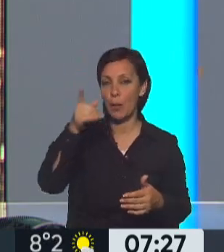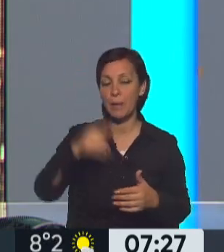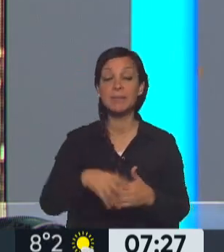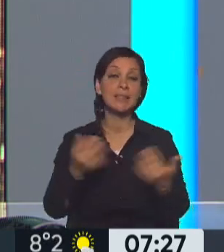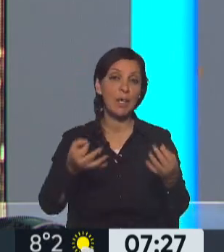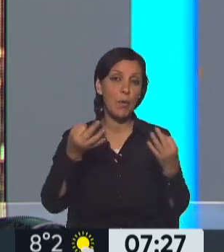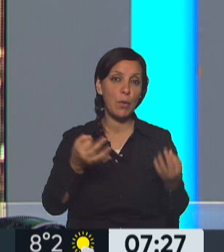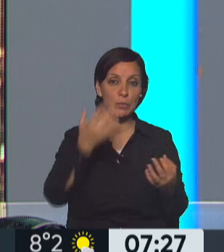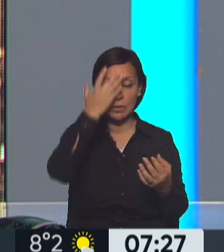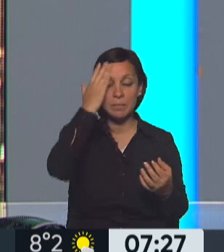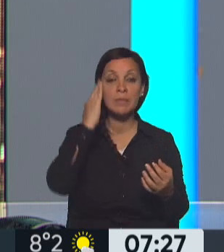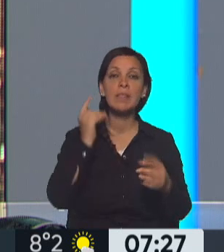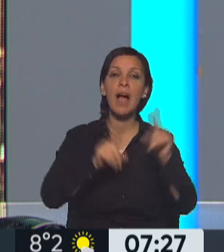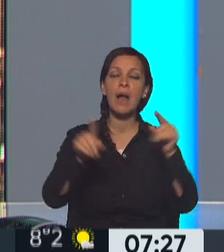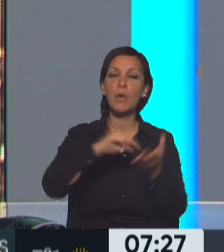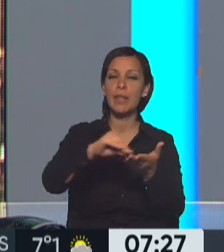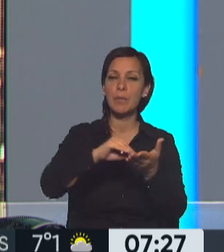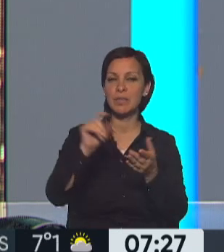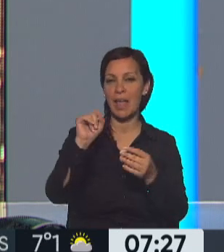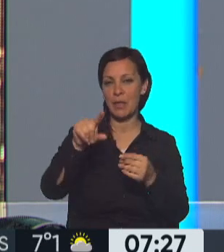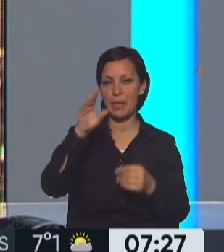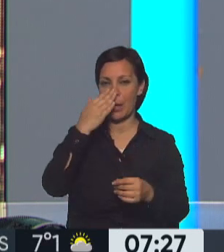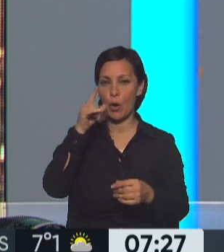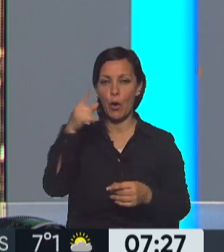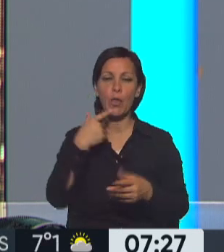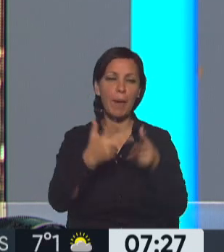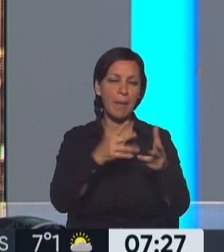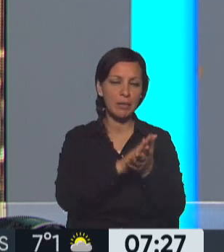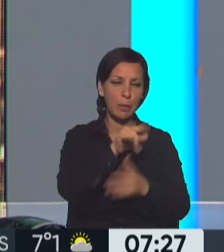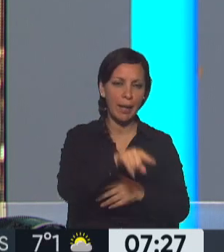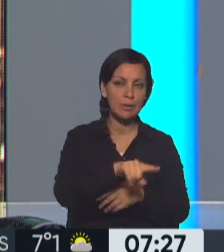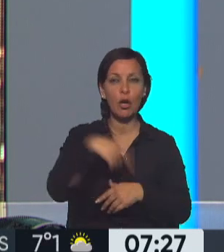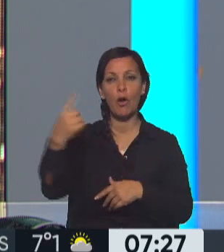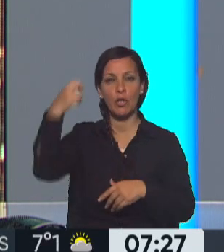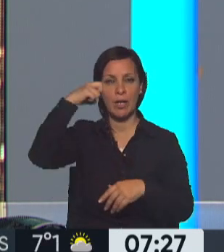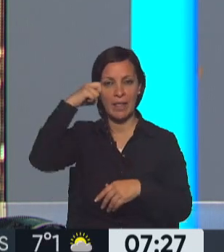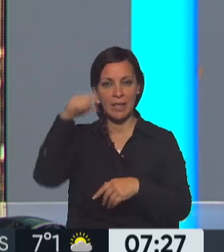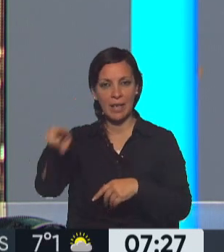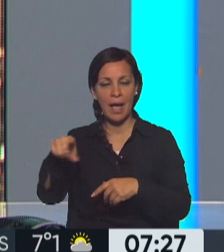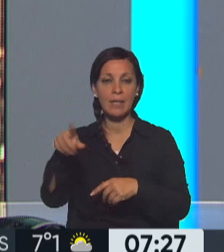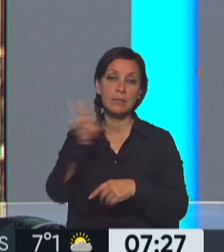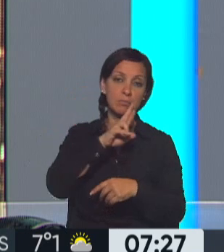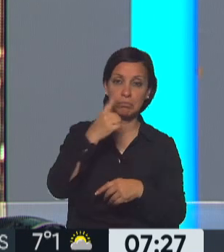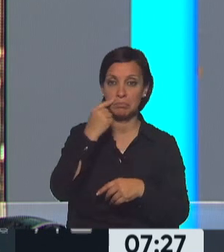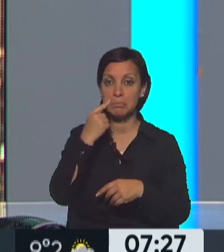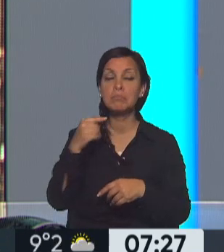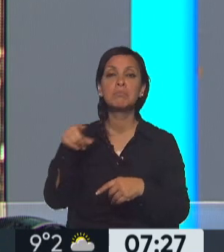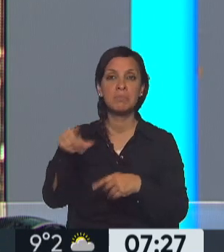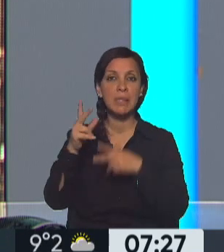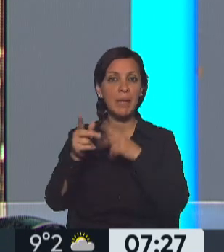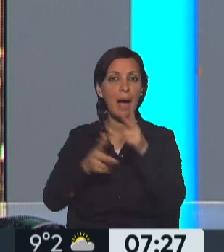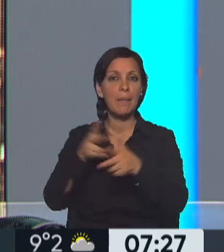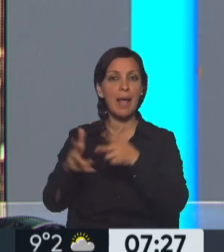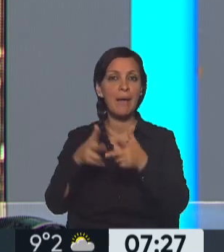de Schiaretti, había algunos diputados de Schiaretti que hablaban de eso, diputados radicales que hablaban, y diputadas, muchas diputadas radicales,